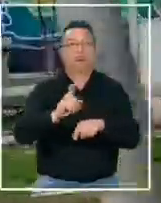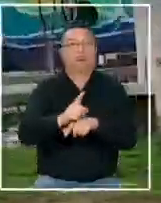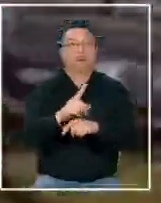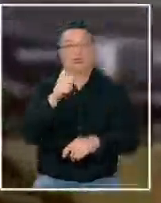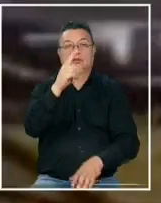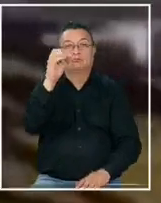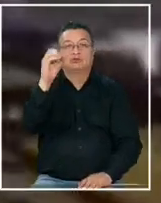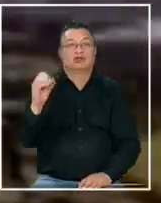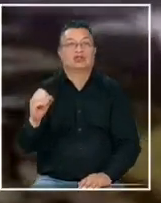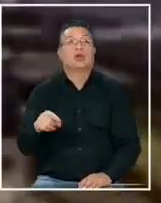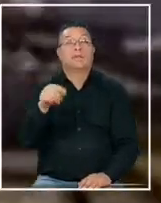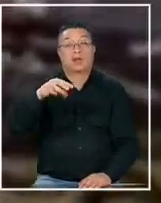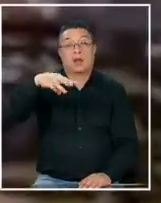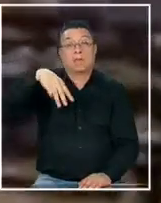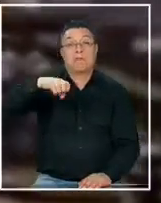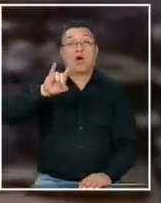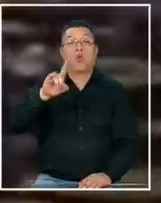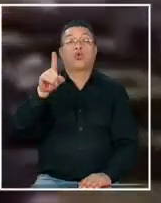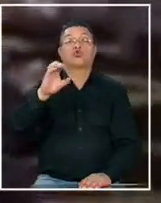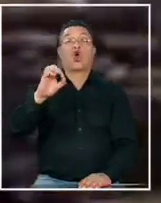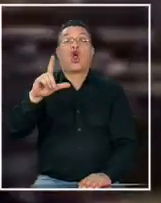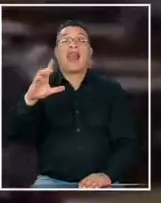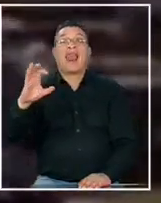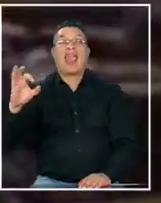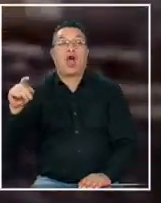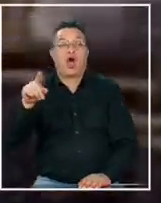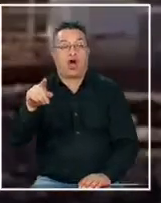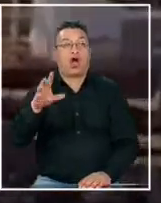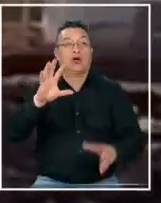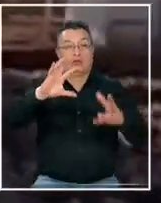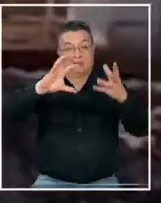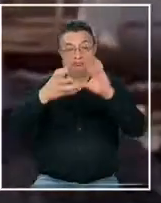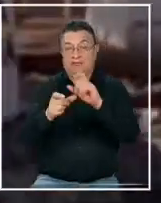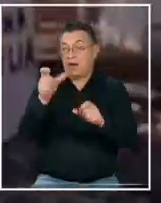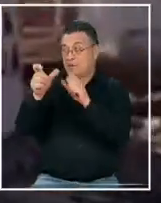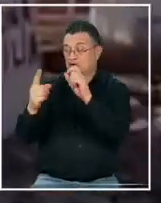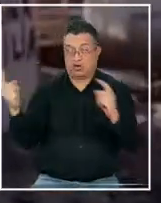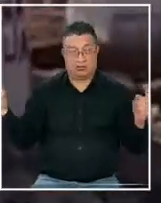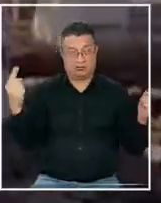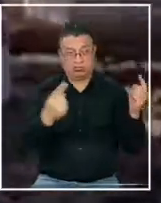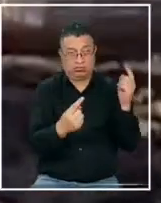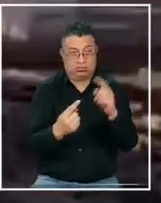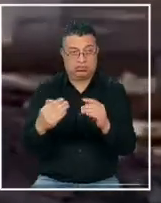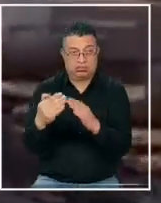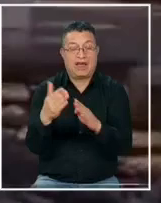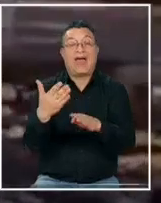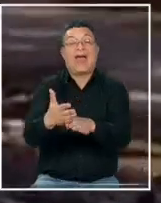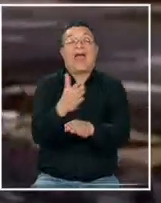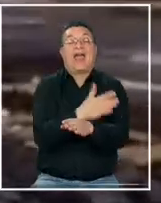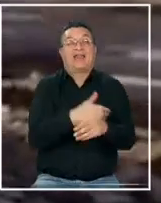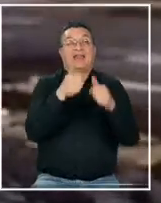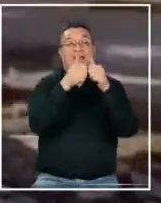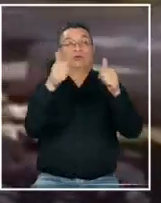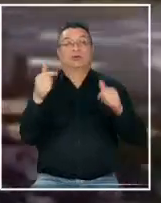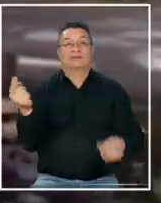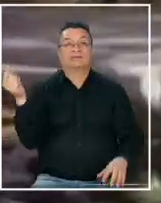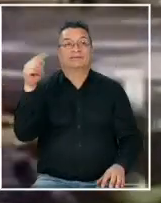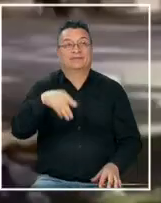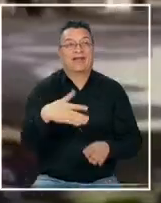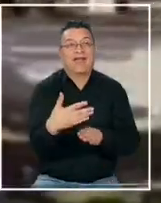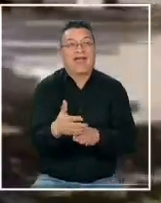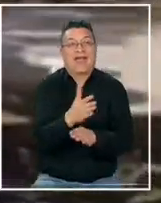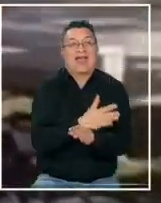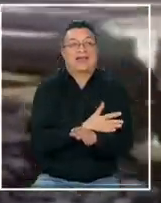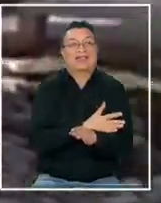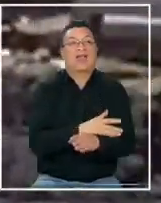por completo. El mausoleo que fue demolido por las mismas personas antes de que llegara la autoridad. Ustedes